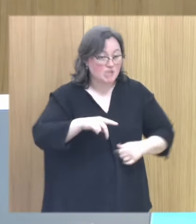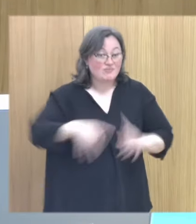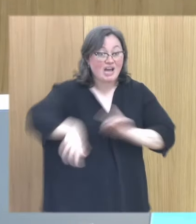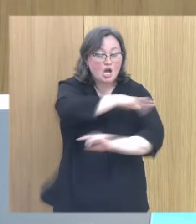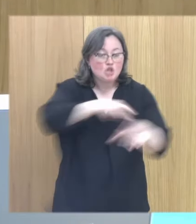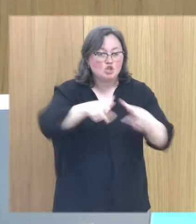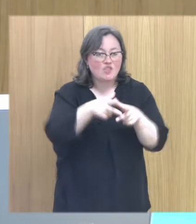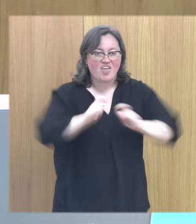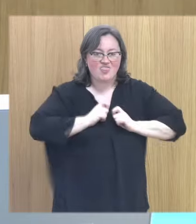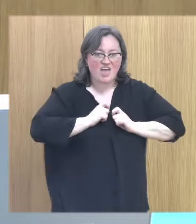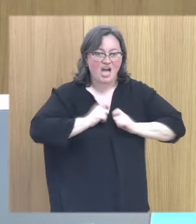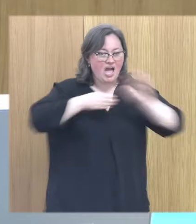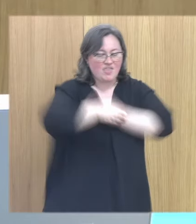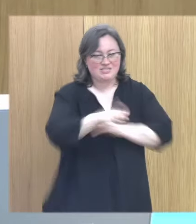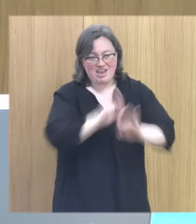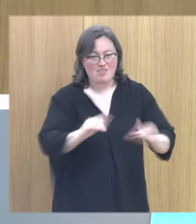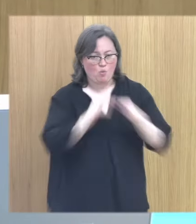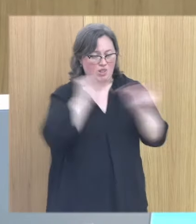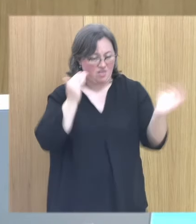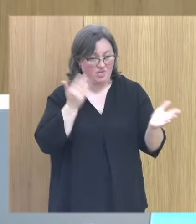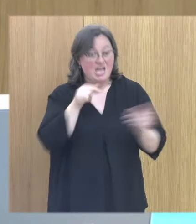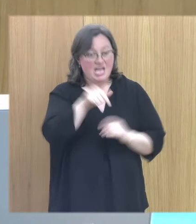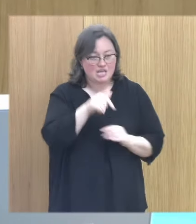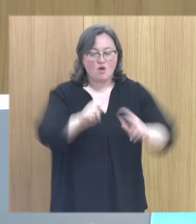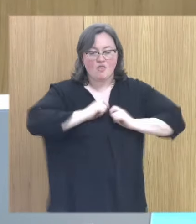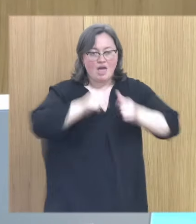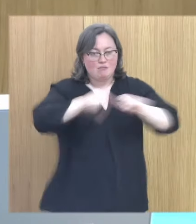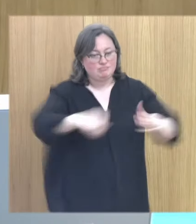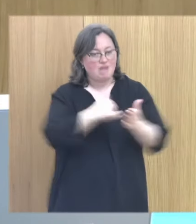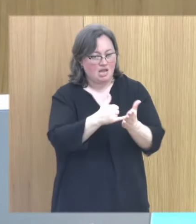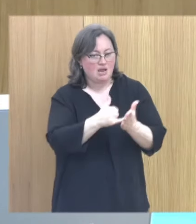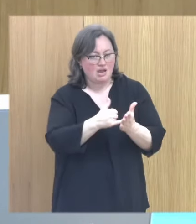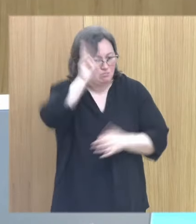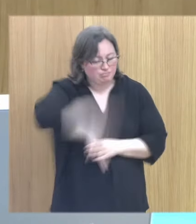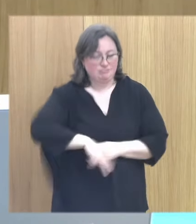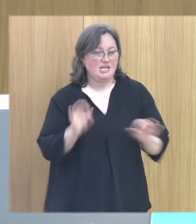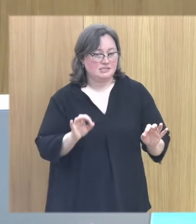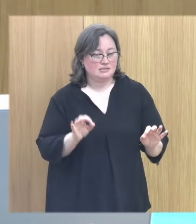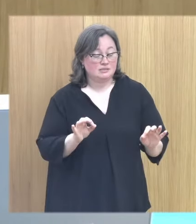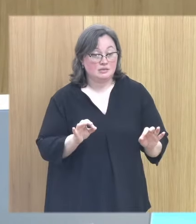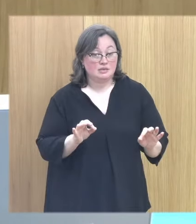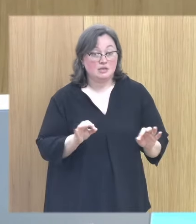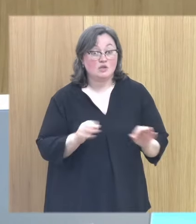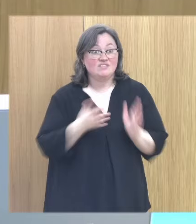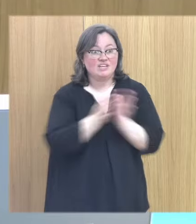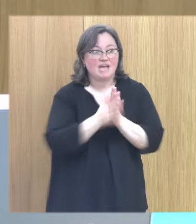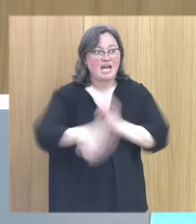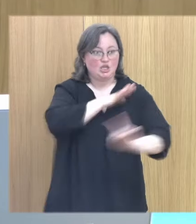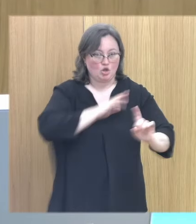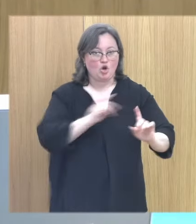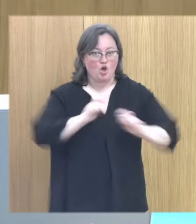sociedad no me garantiza las condiciones de igualdad y eso me coloca automáticamente en posición de vulnerabilidad nos vuelve al entorno